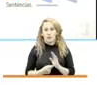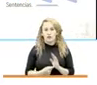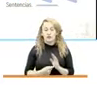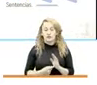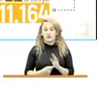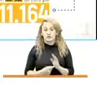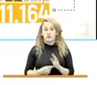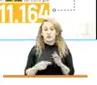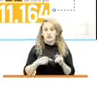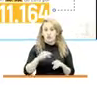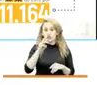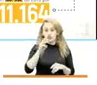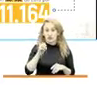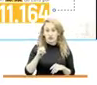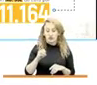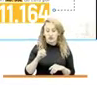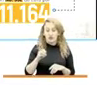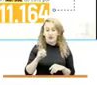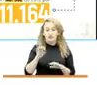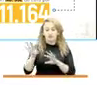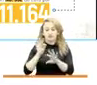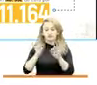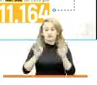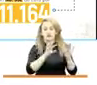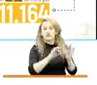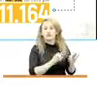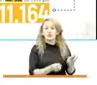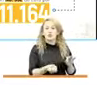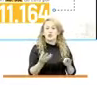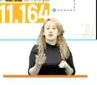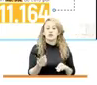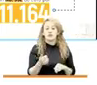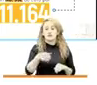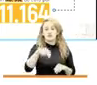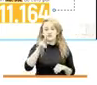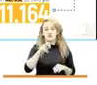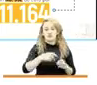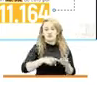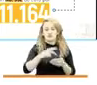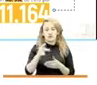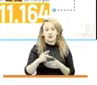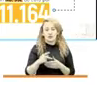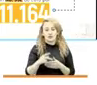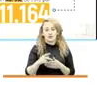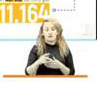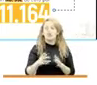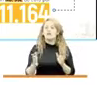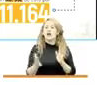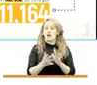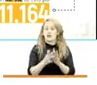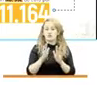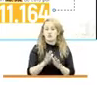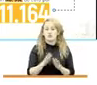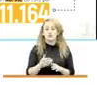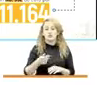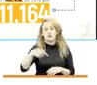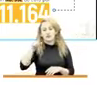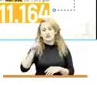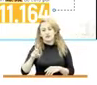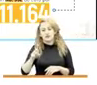80 fueron seleccionados 17 proyectos correspondientes a 16